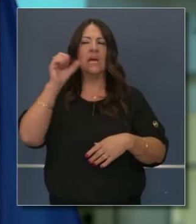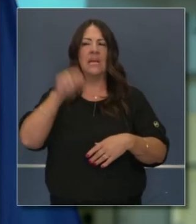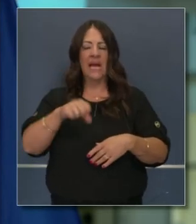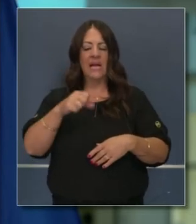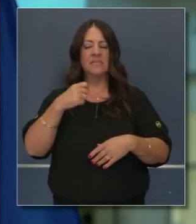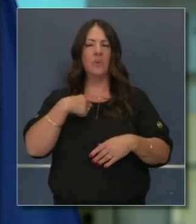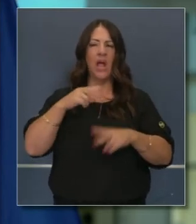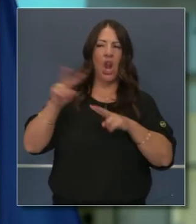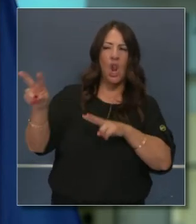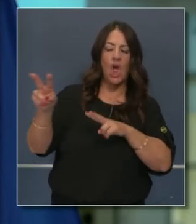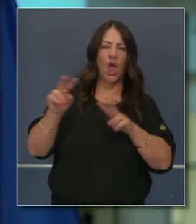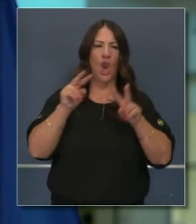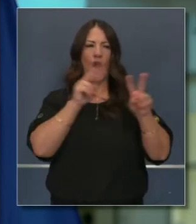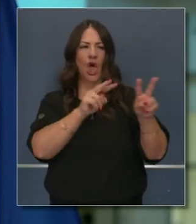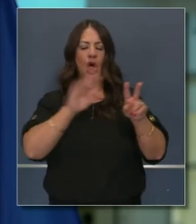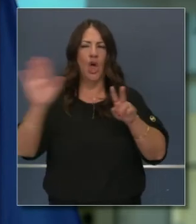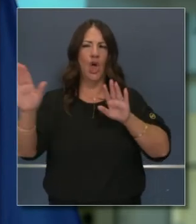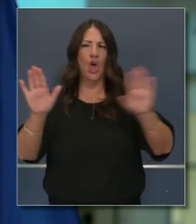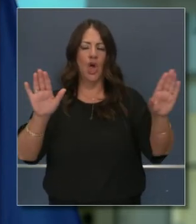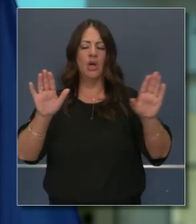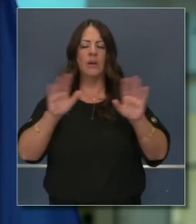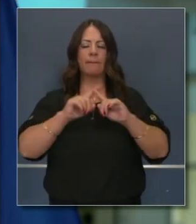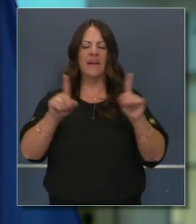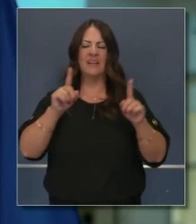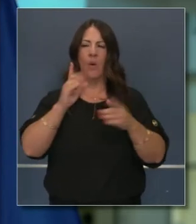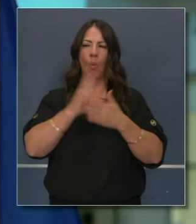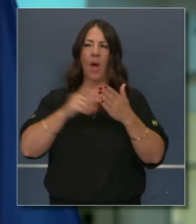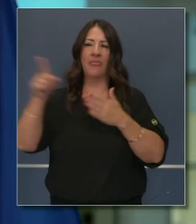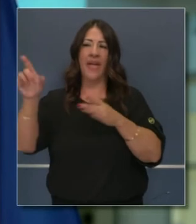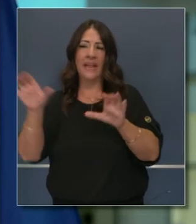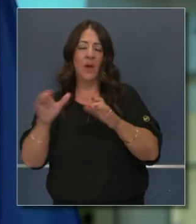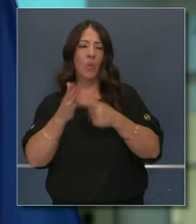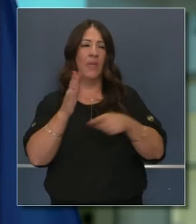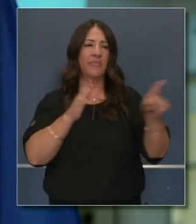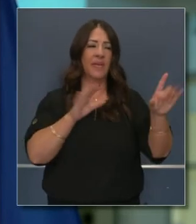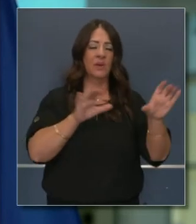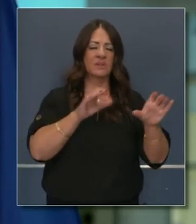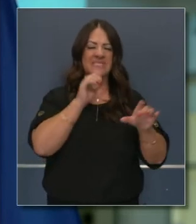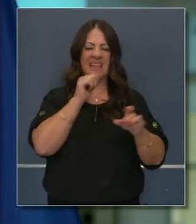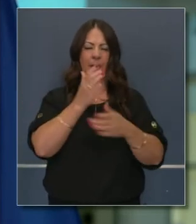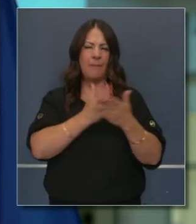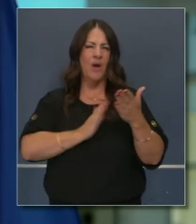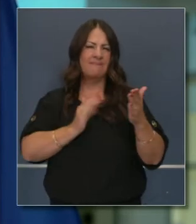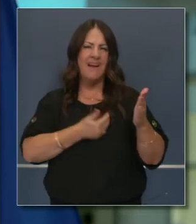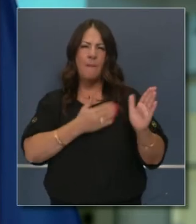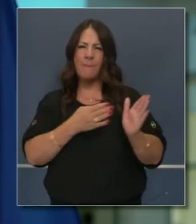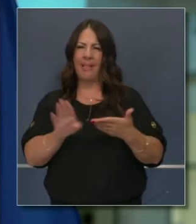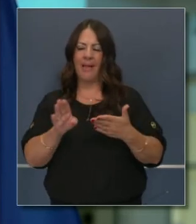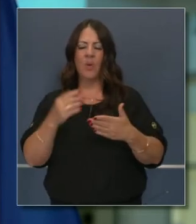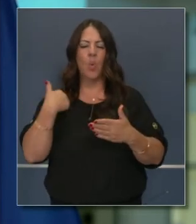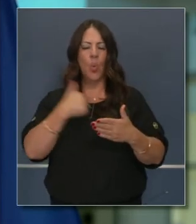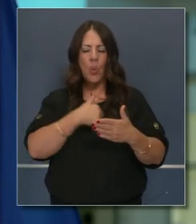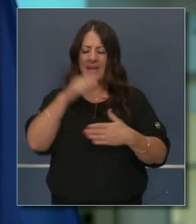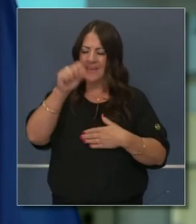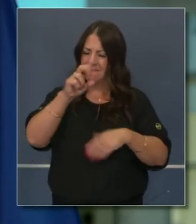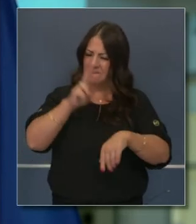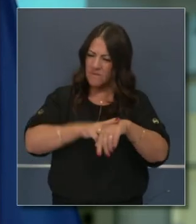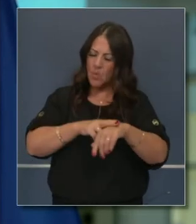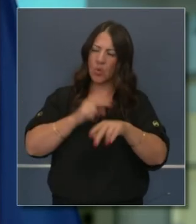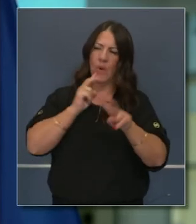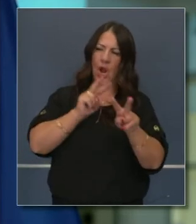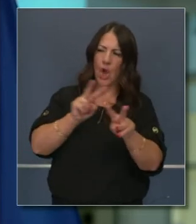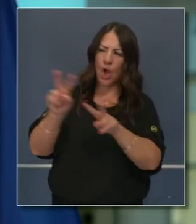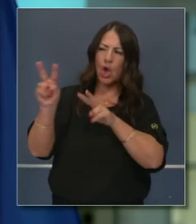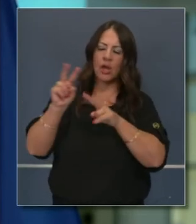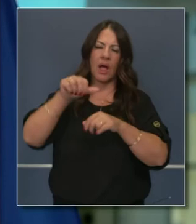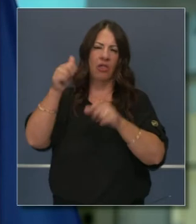mantenido la apertura a esas consideraciones, pero no, eso no es parte de nuestro plan actual. Una vez más, estamos preocupados por